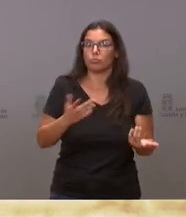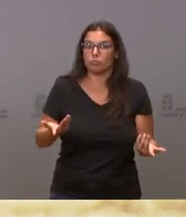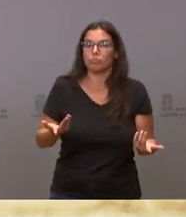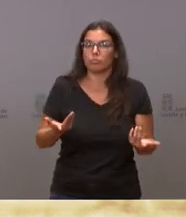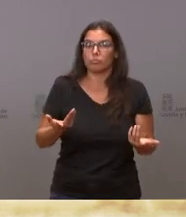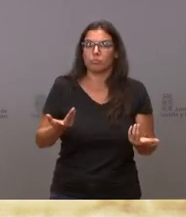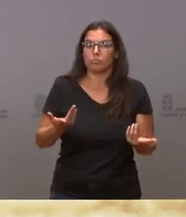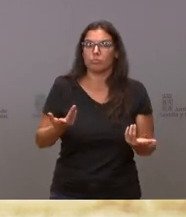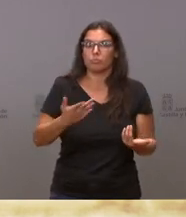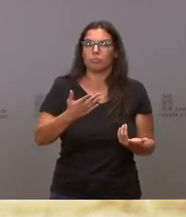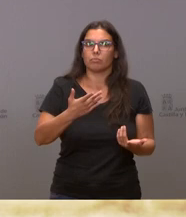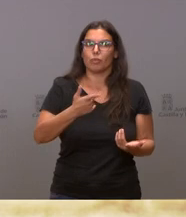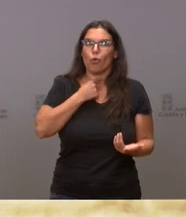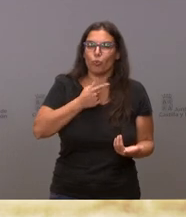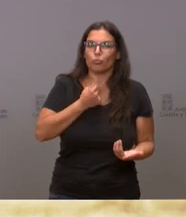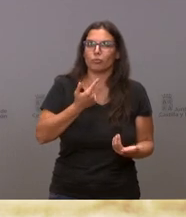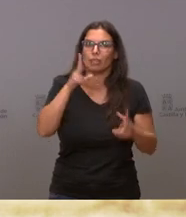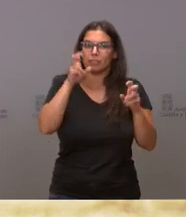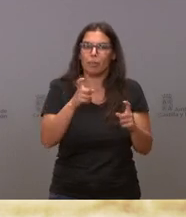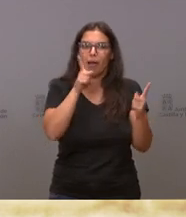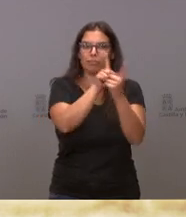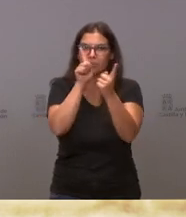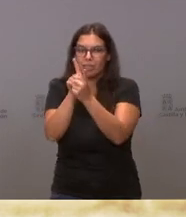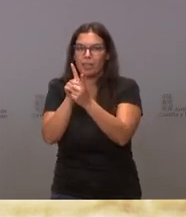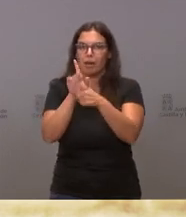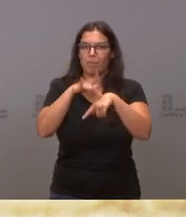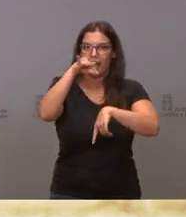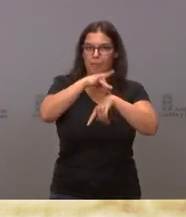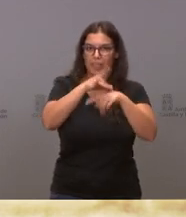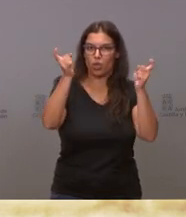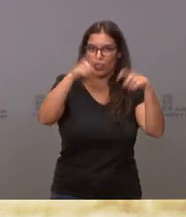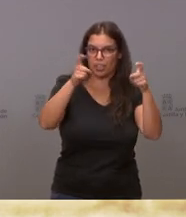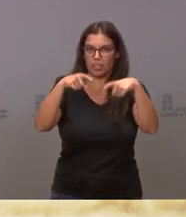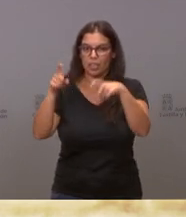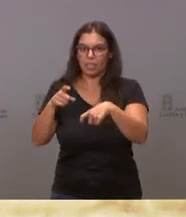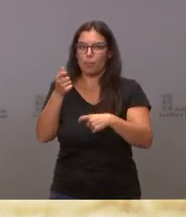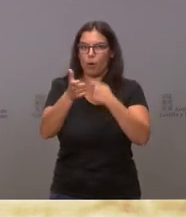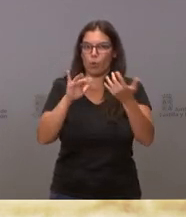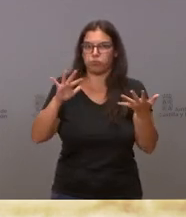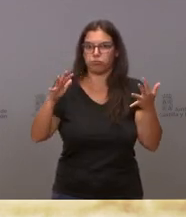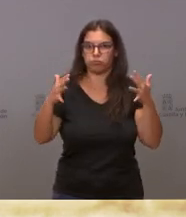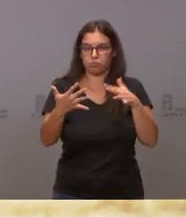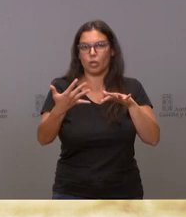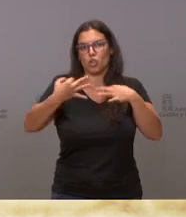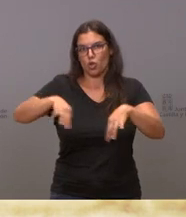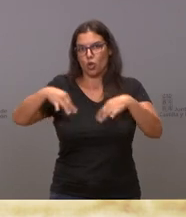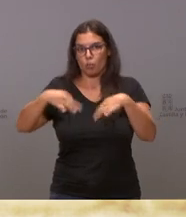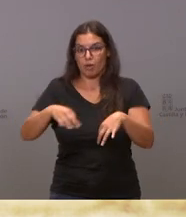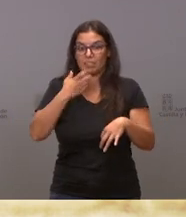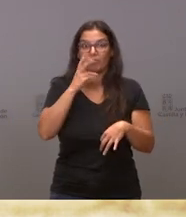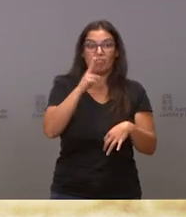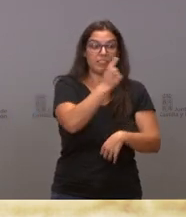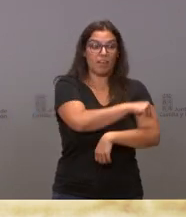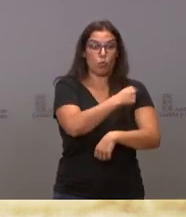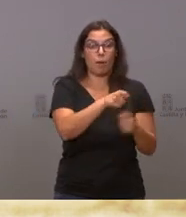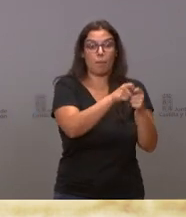presencialidad en los consultorios y en los centros de salud. Queremos ir recuperando la normalidad a medida que vaya avanzando ese proceso